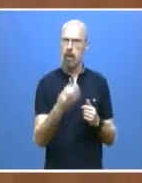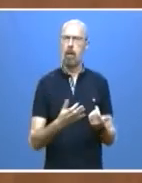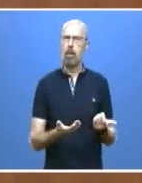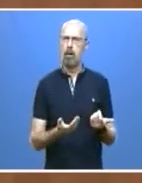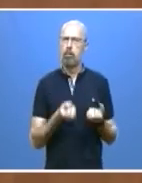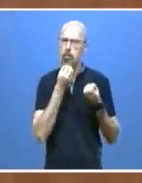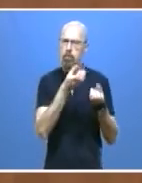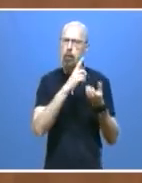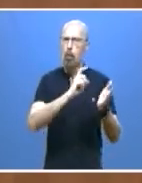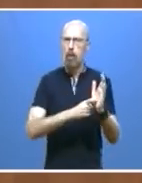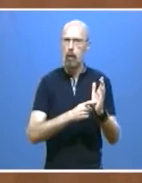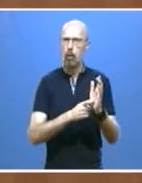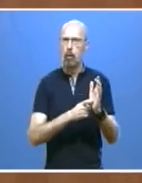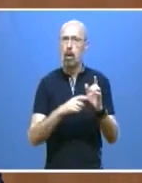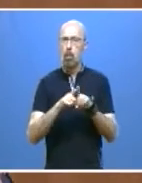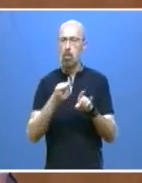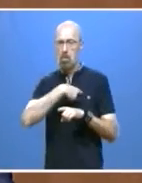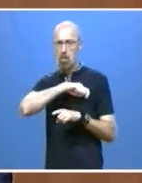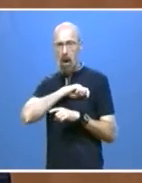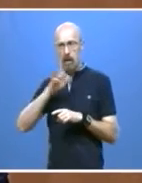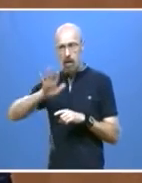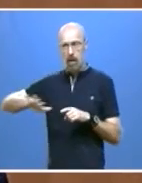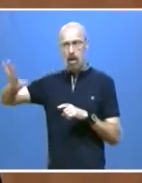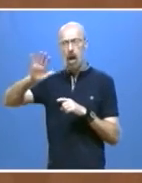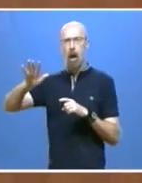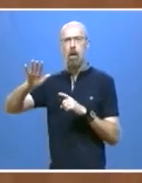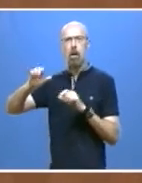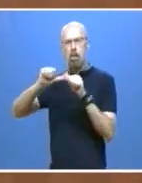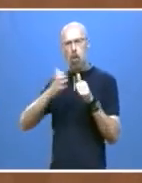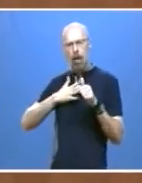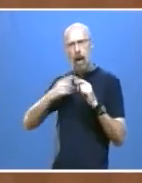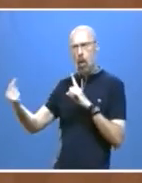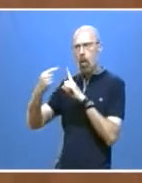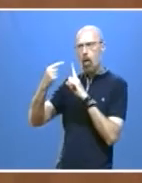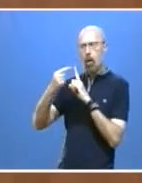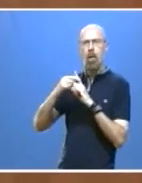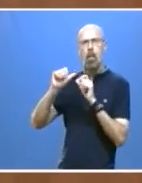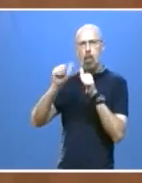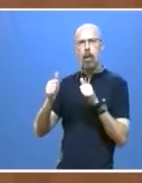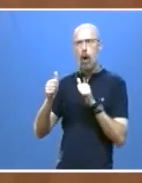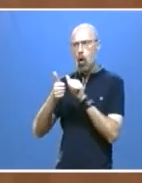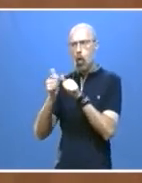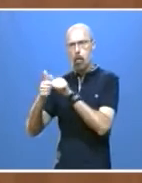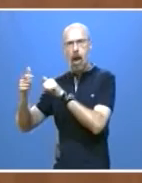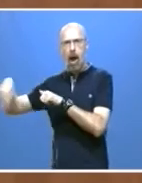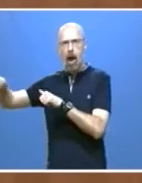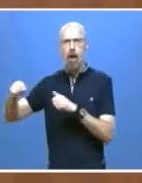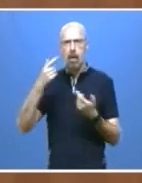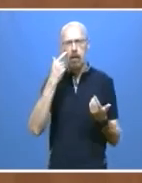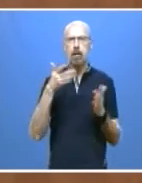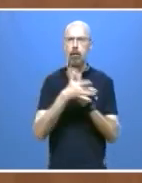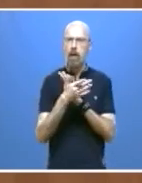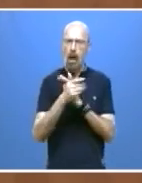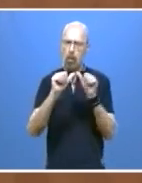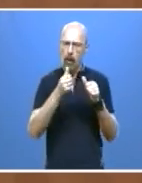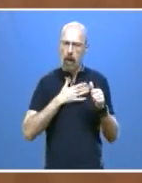referencia nacional, incluso premiados por organismos independientes. esta transparencia permite dar un paso